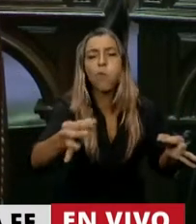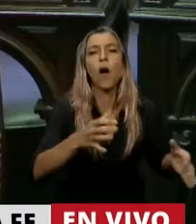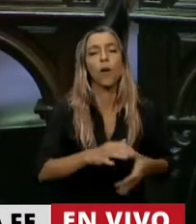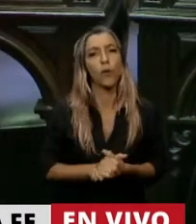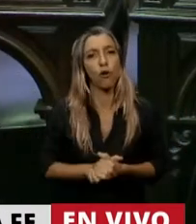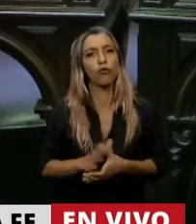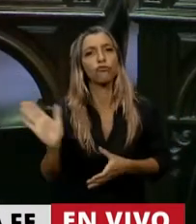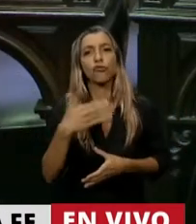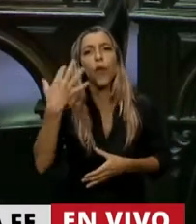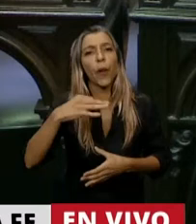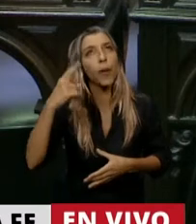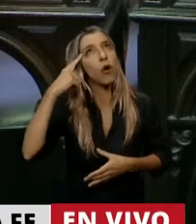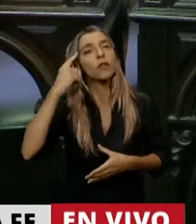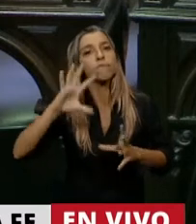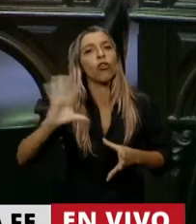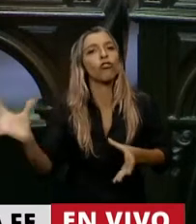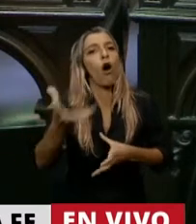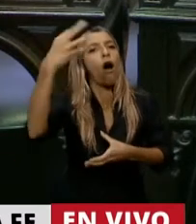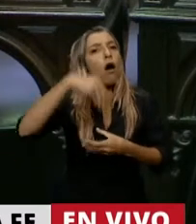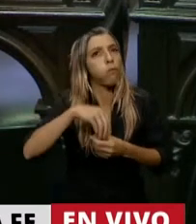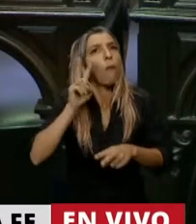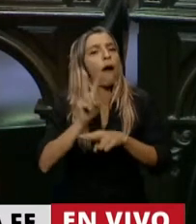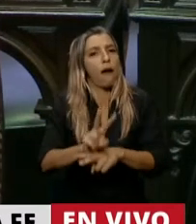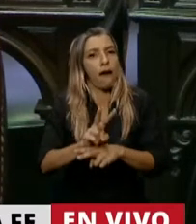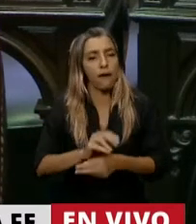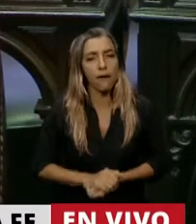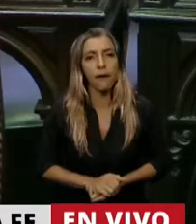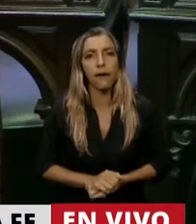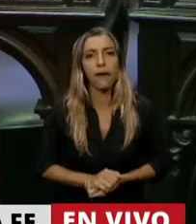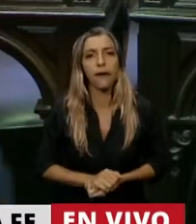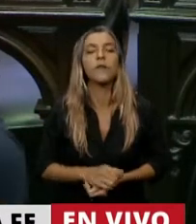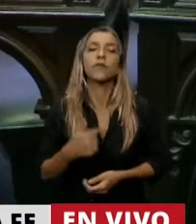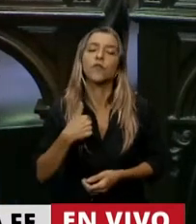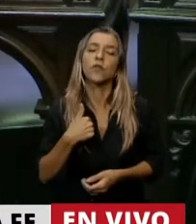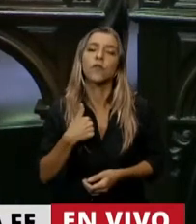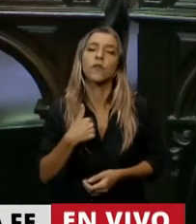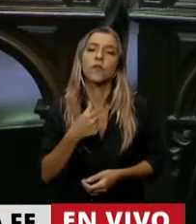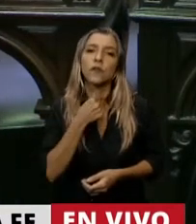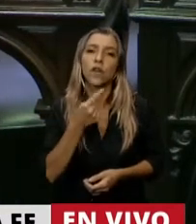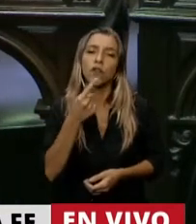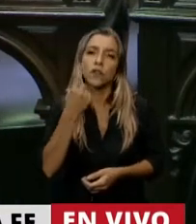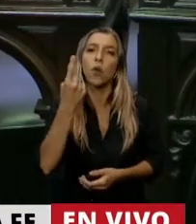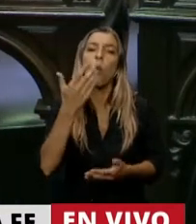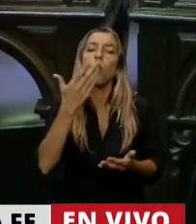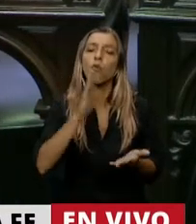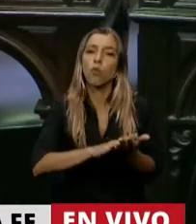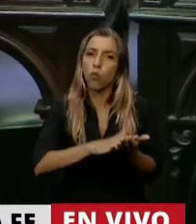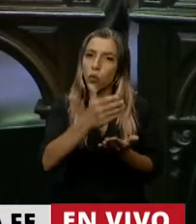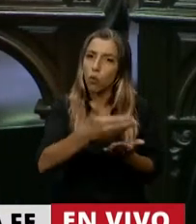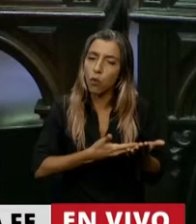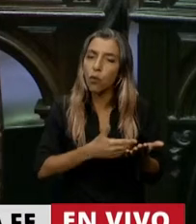tal vez, en este momento, y voy a citarlo, uno de los documentos, Presidentes,